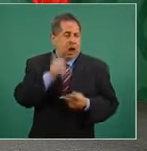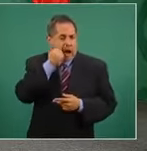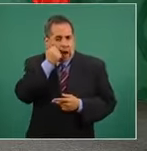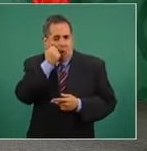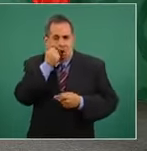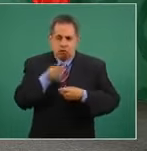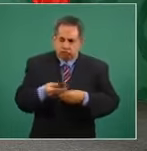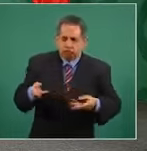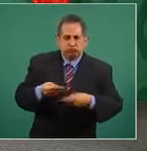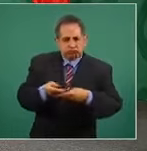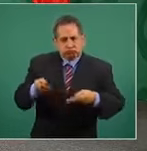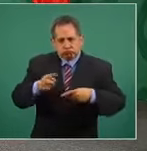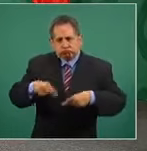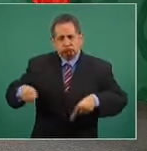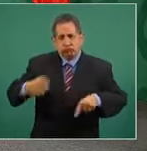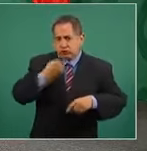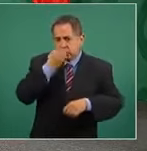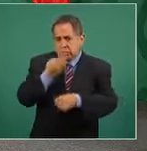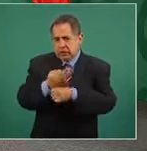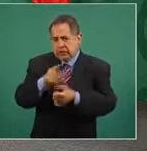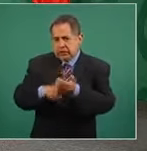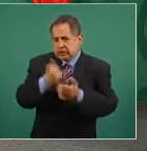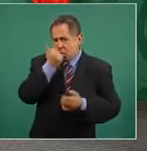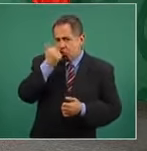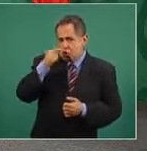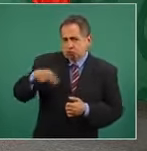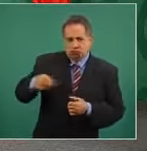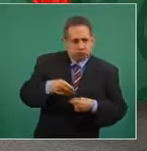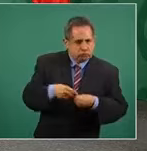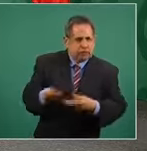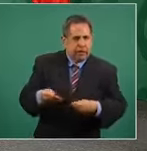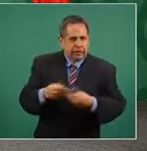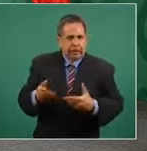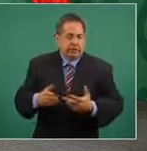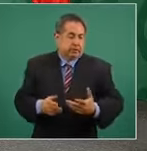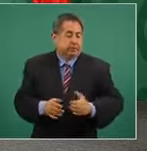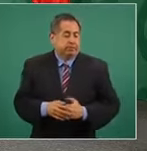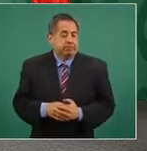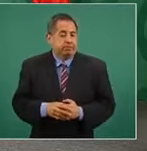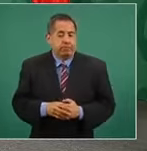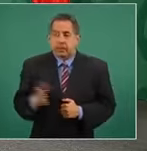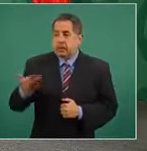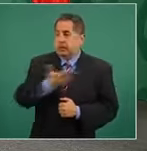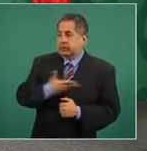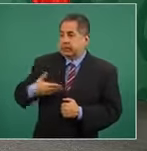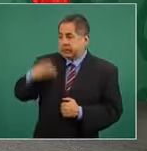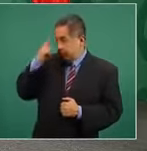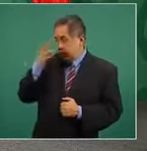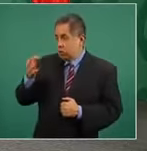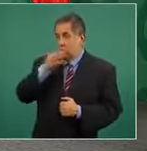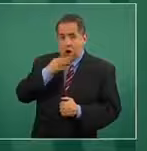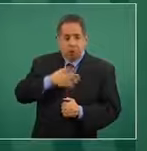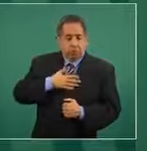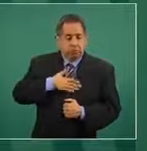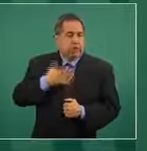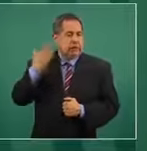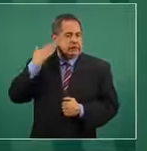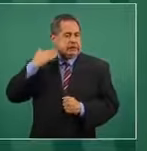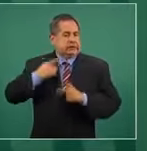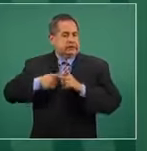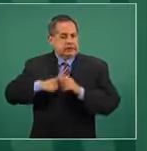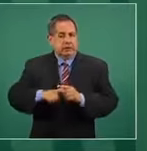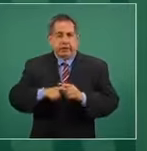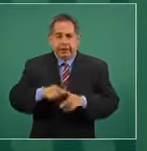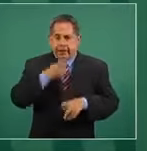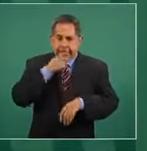la comunidad escolar. Y el señor presidente de la República, además de desde un principio haber